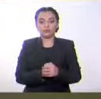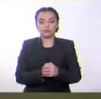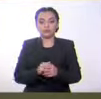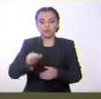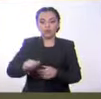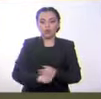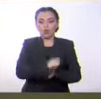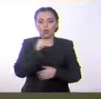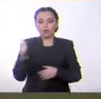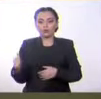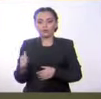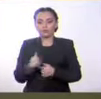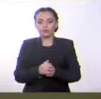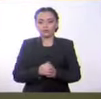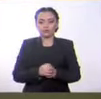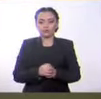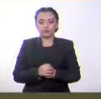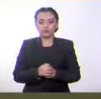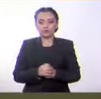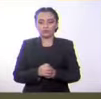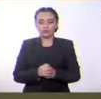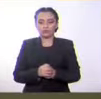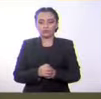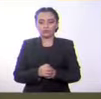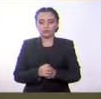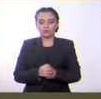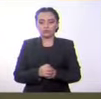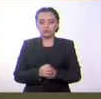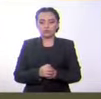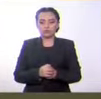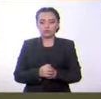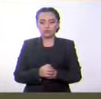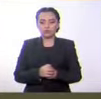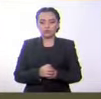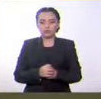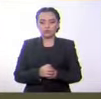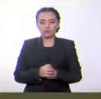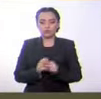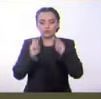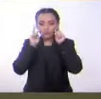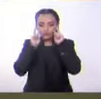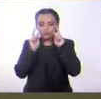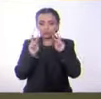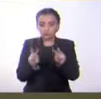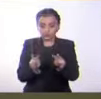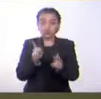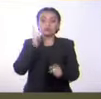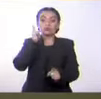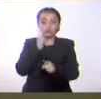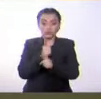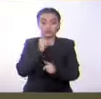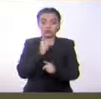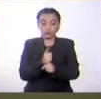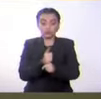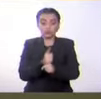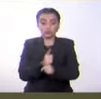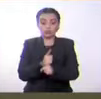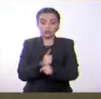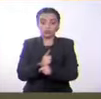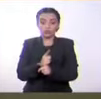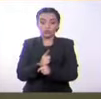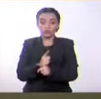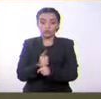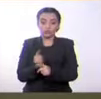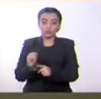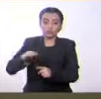siguiente imagen. Observa detenidamente este animal. Correcto. Este animal es